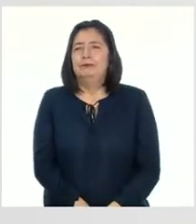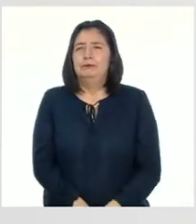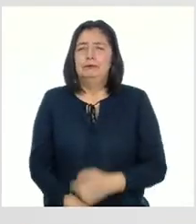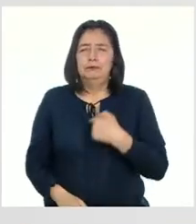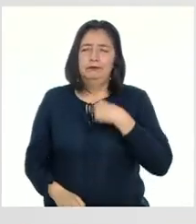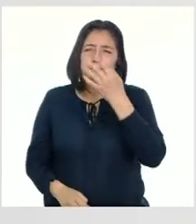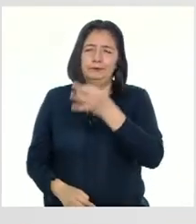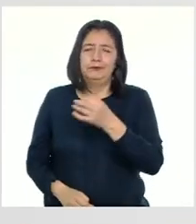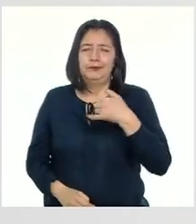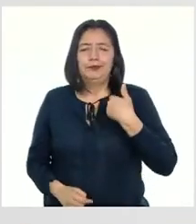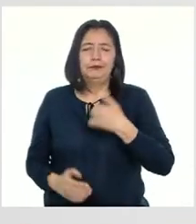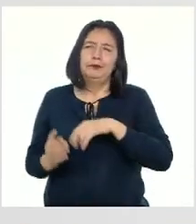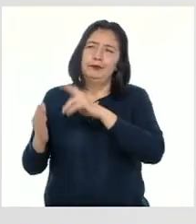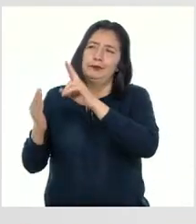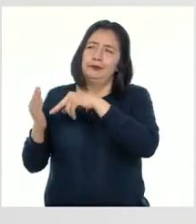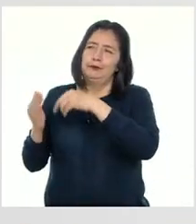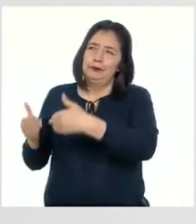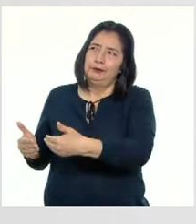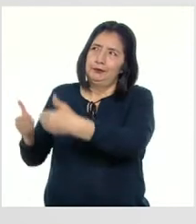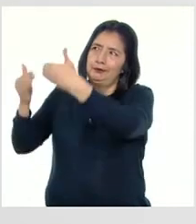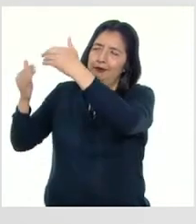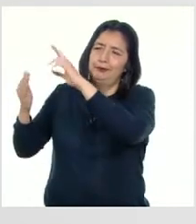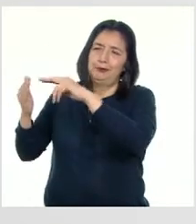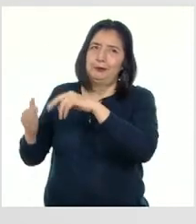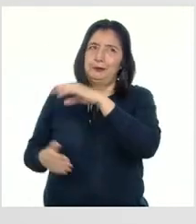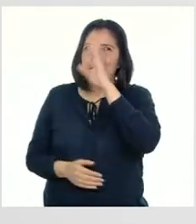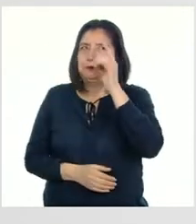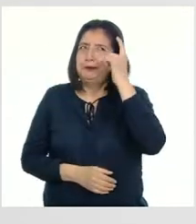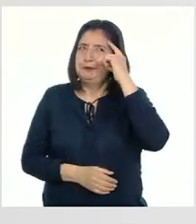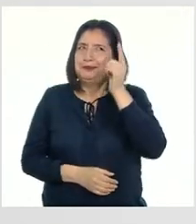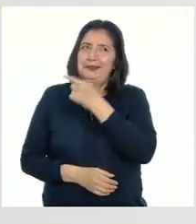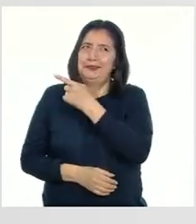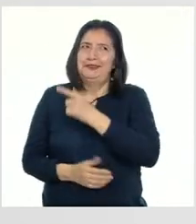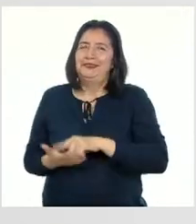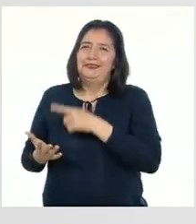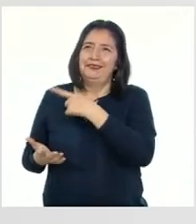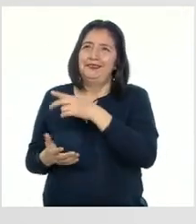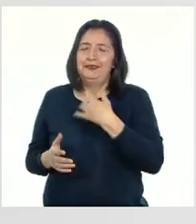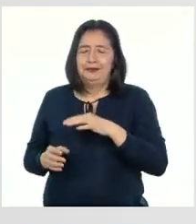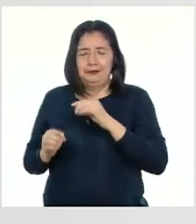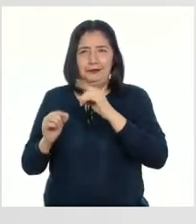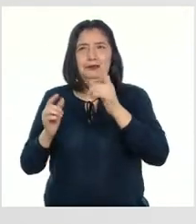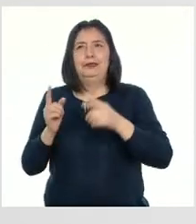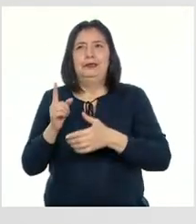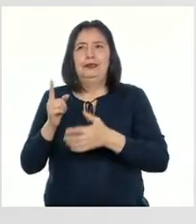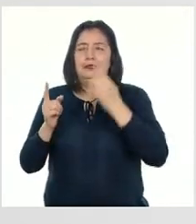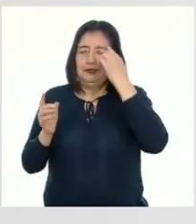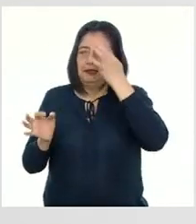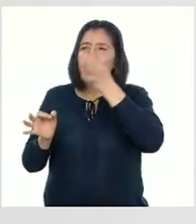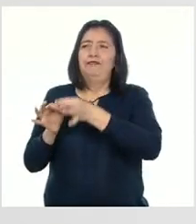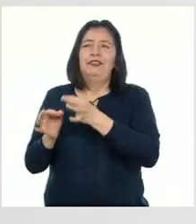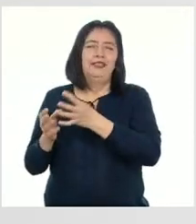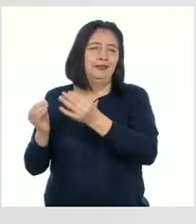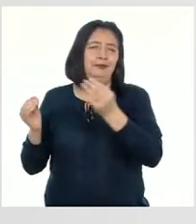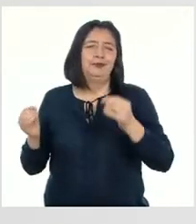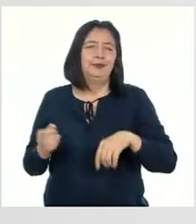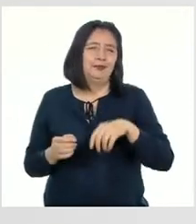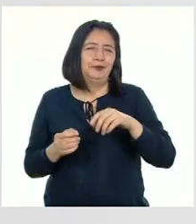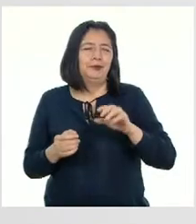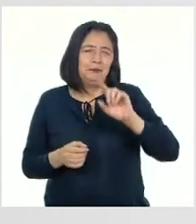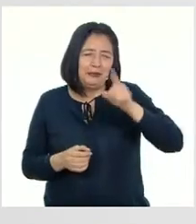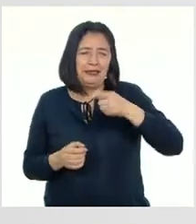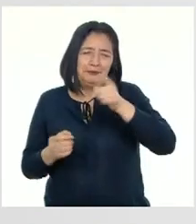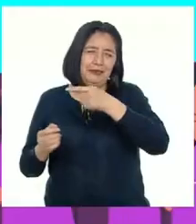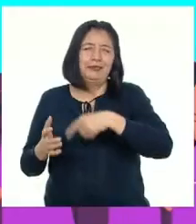Yo creo que el joven que pintó a Cristo en aquel mural Nunca pensó que su pintura iba a despertar la fe de miles y miles De peruanas y